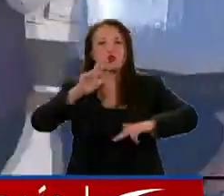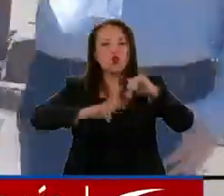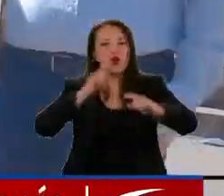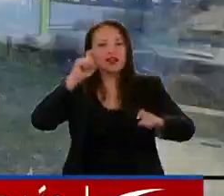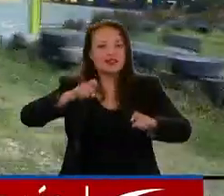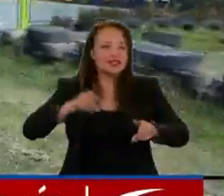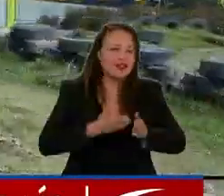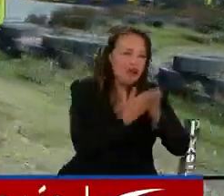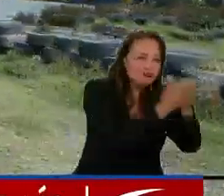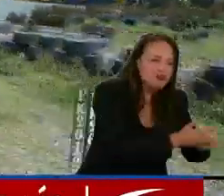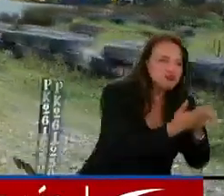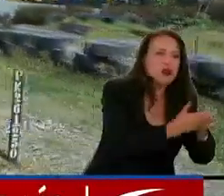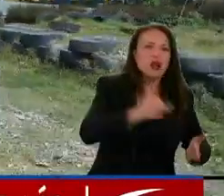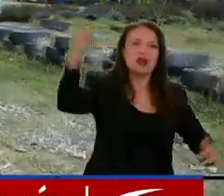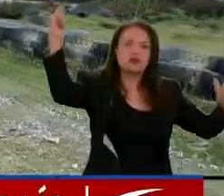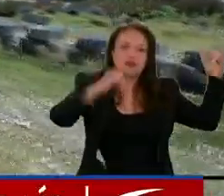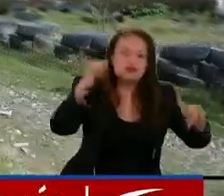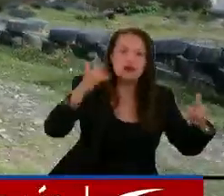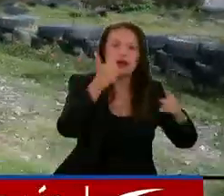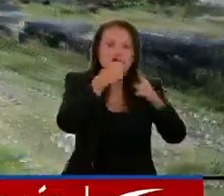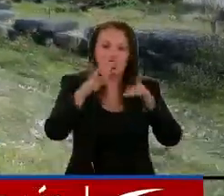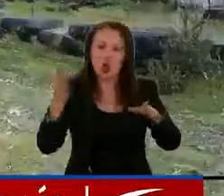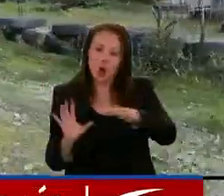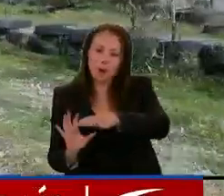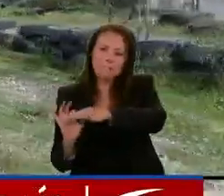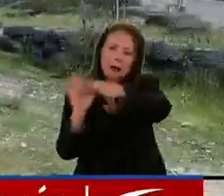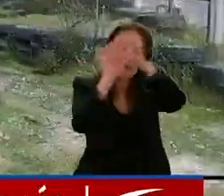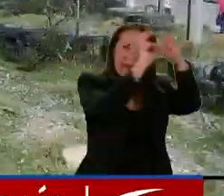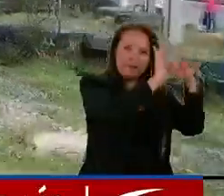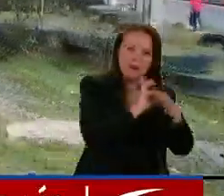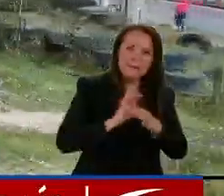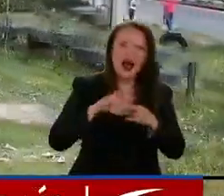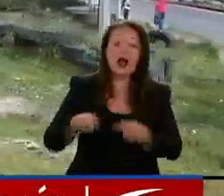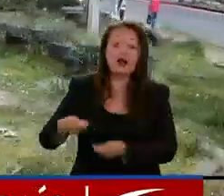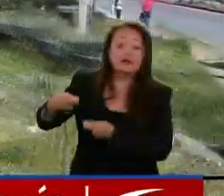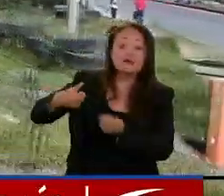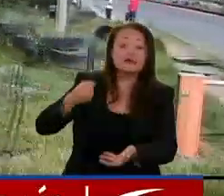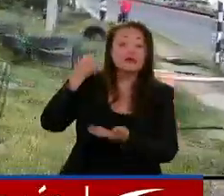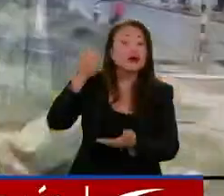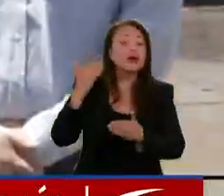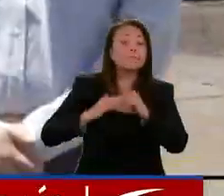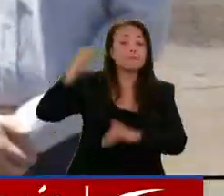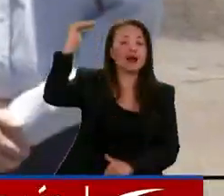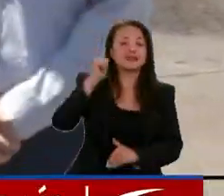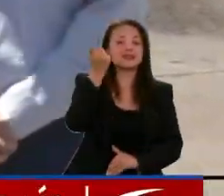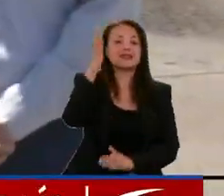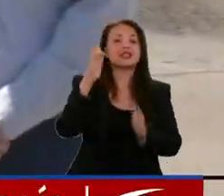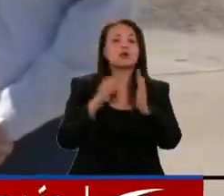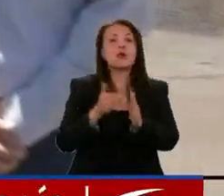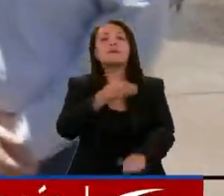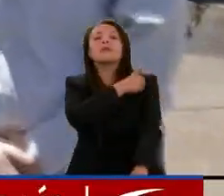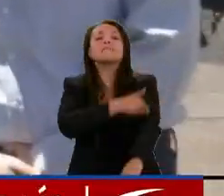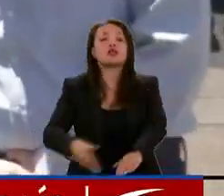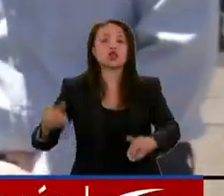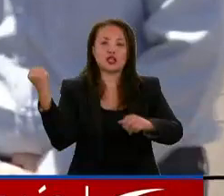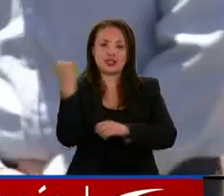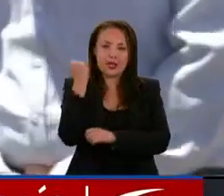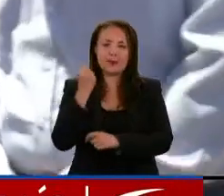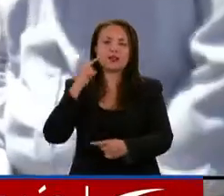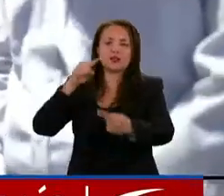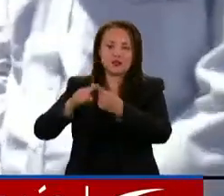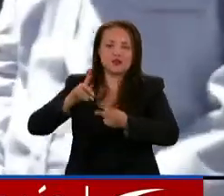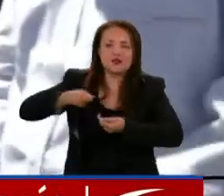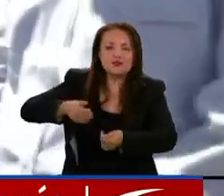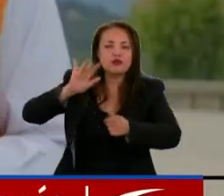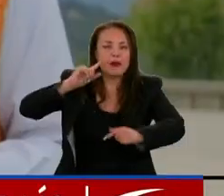vial, fluvial, portuaria y aeroportuaria del país. La inversión para este proyecto supera los 19 mil millones de pesos. Esta iniciativa